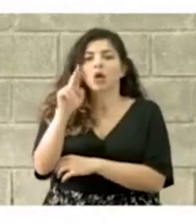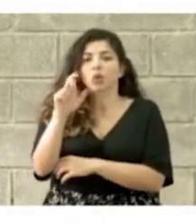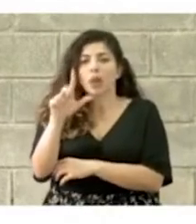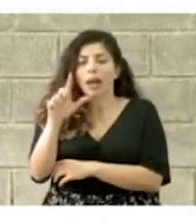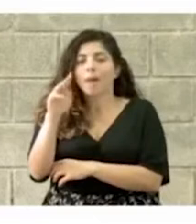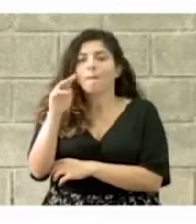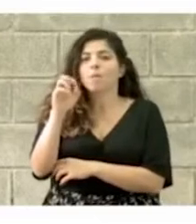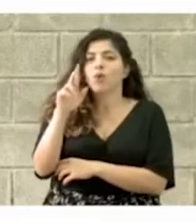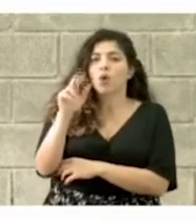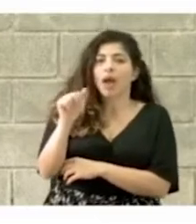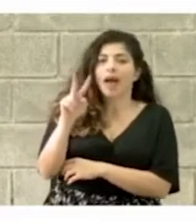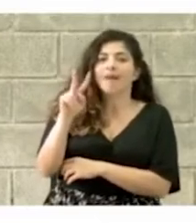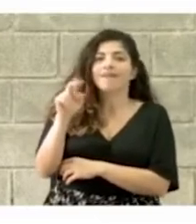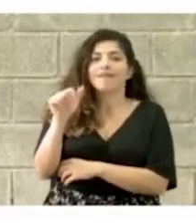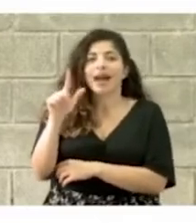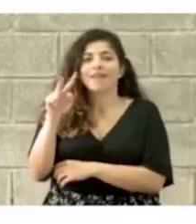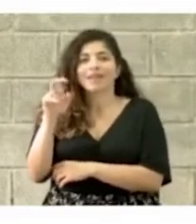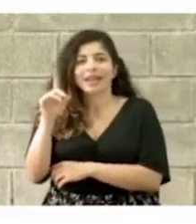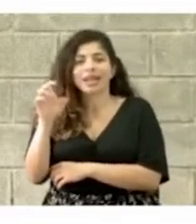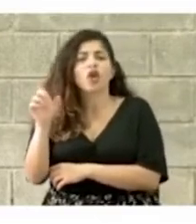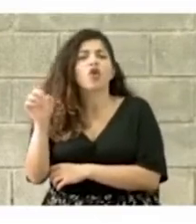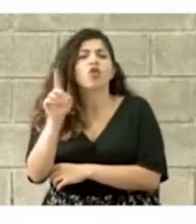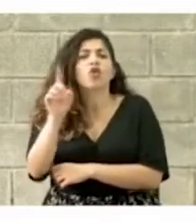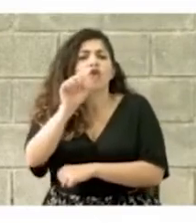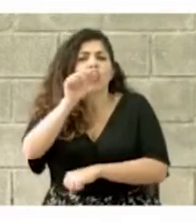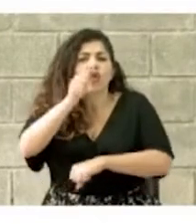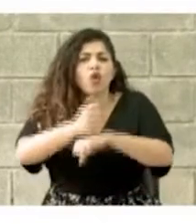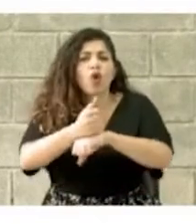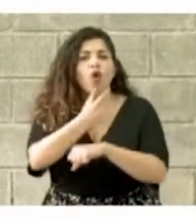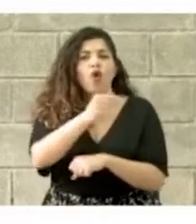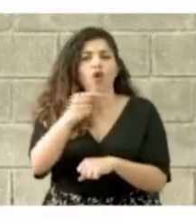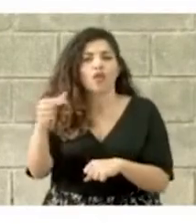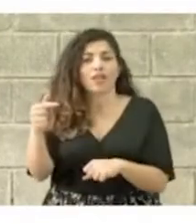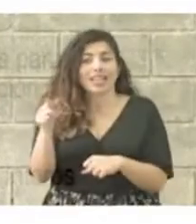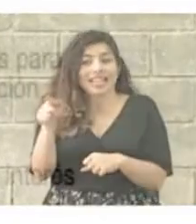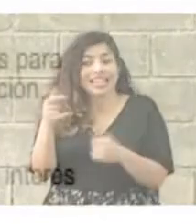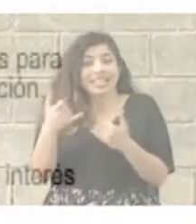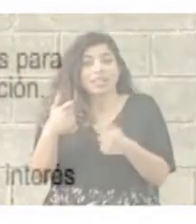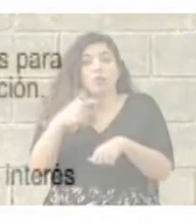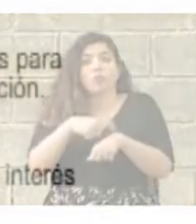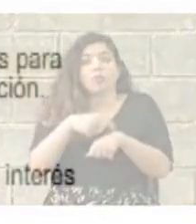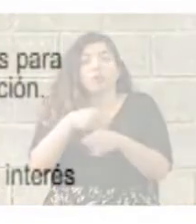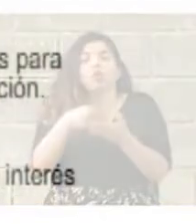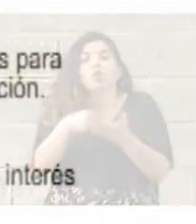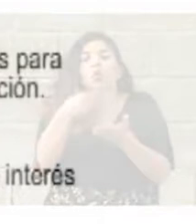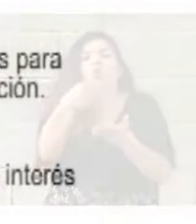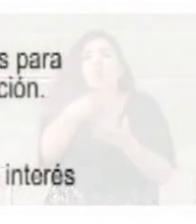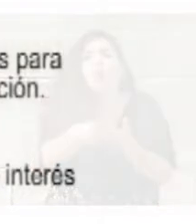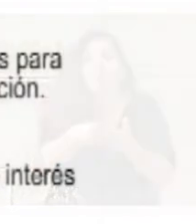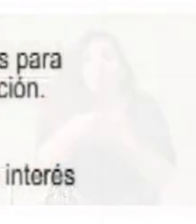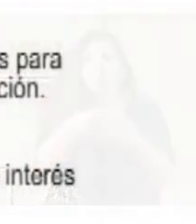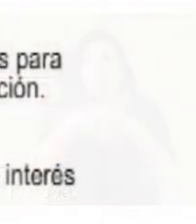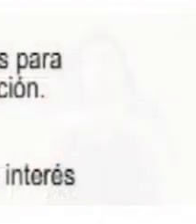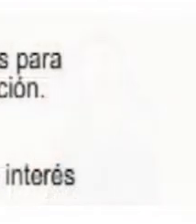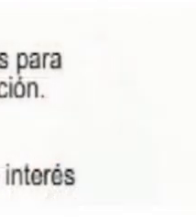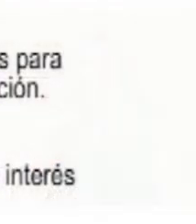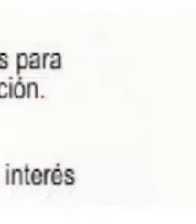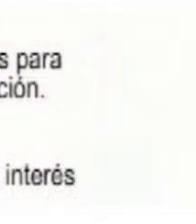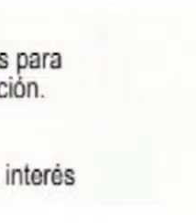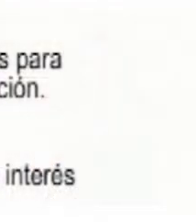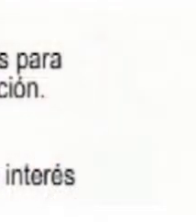Valverde para Golfito. Esto está en una etapa de adquisición del terreno.